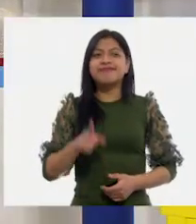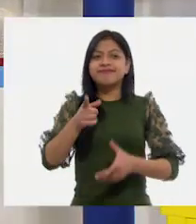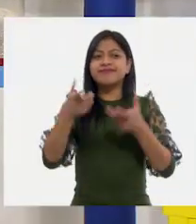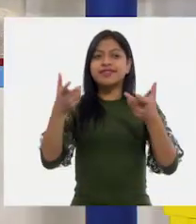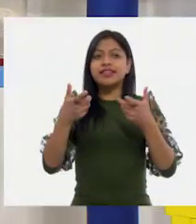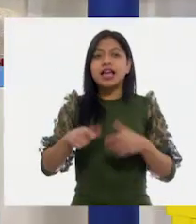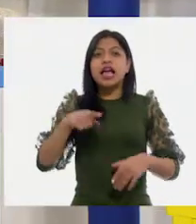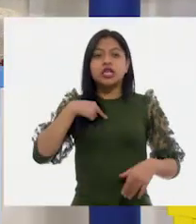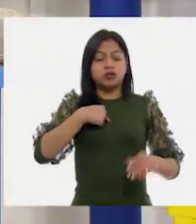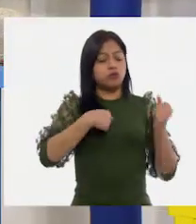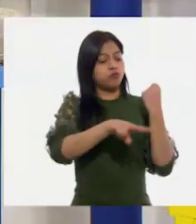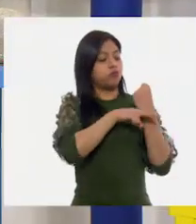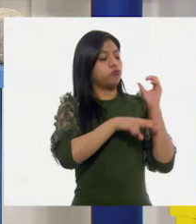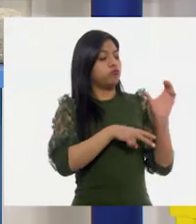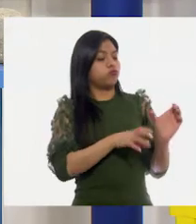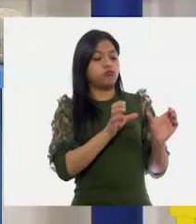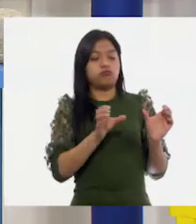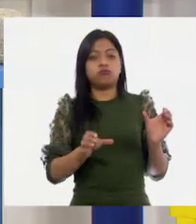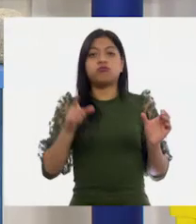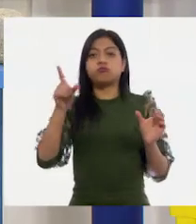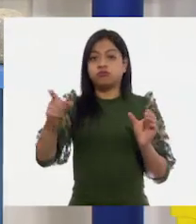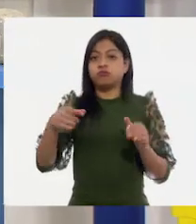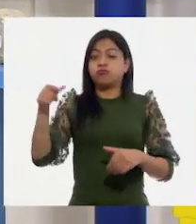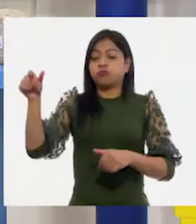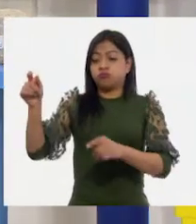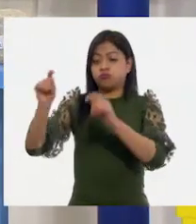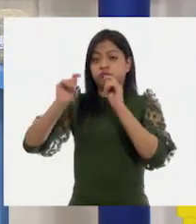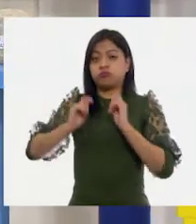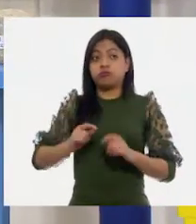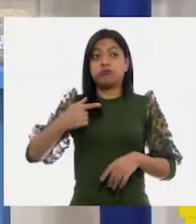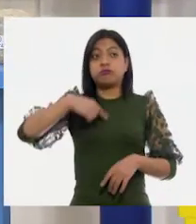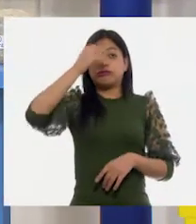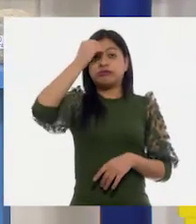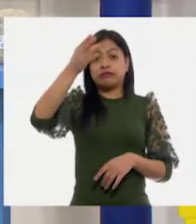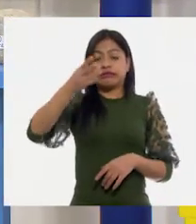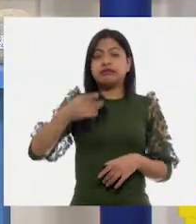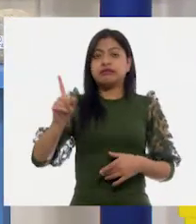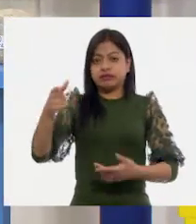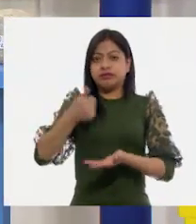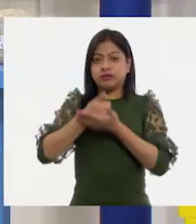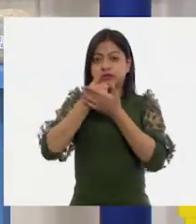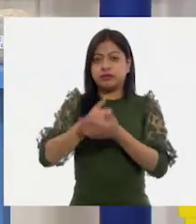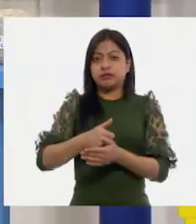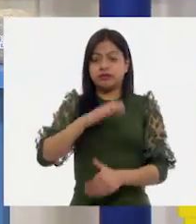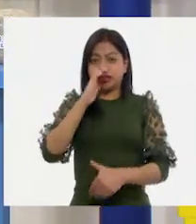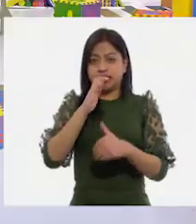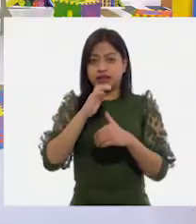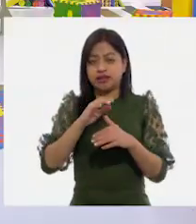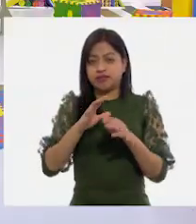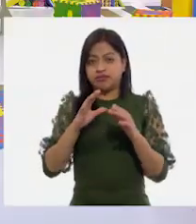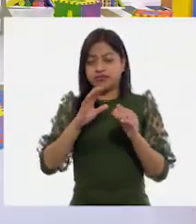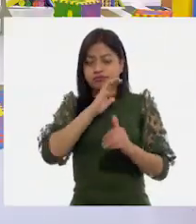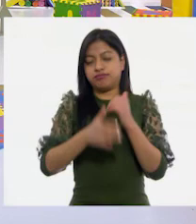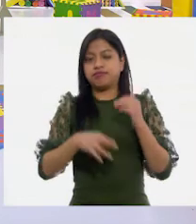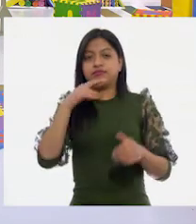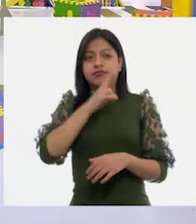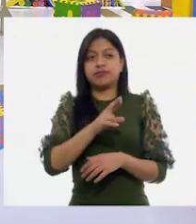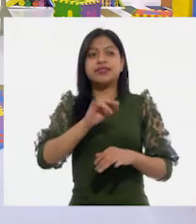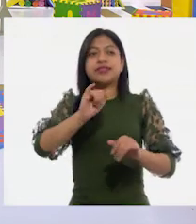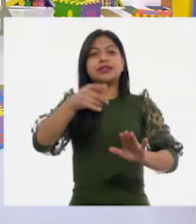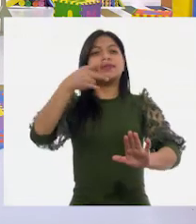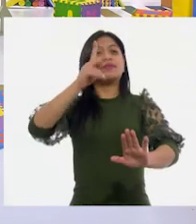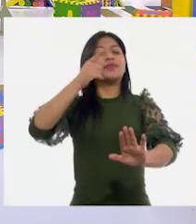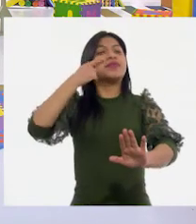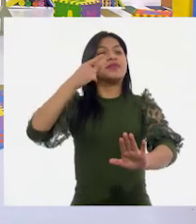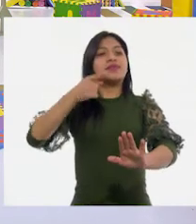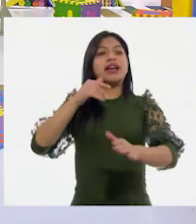estoy llenando unos vasitos, maestra Rosy, que me encargaste para la clase, pero la verdad es que se me había olvidado. ¿Me ayudas para que acabe más rápido? Ay, claro que sí. Sí, pero ¿qué te parecía